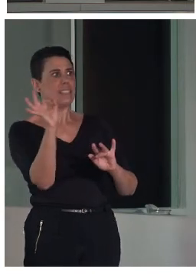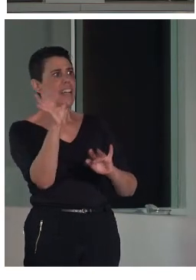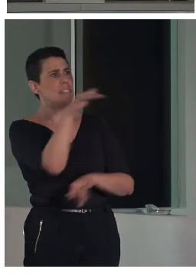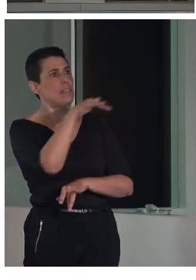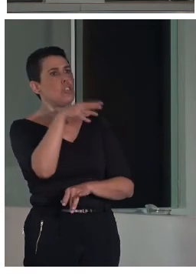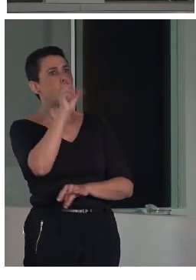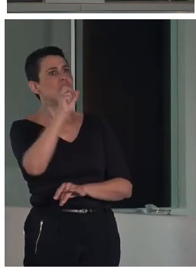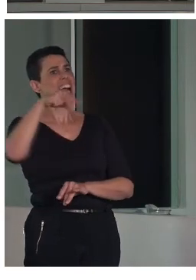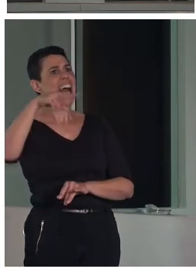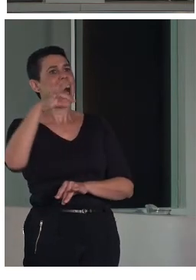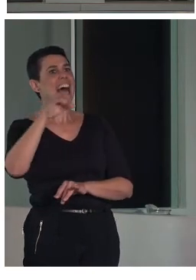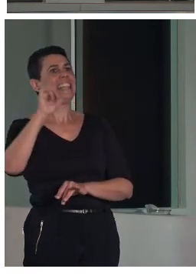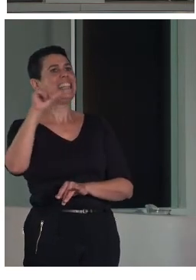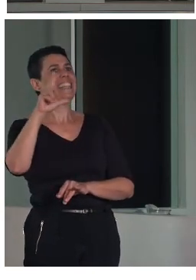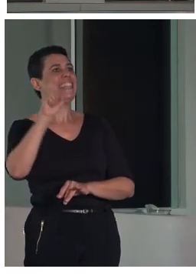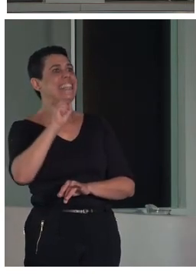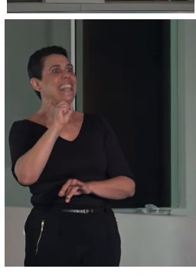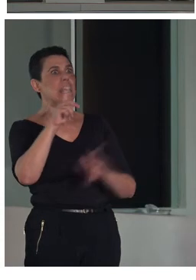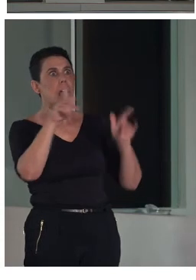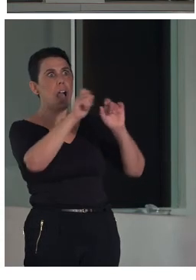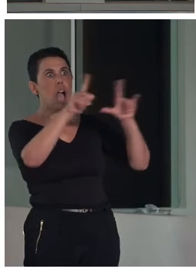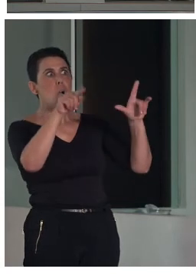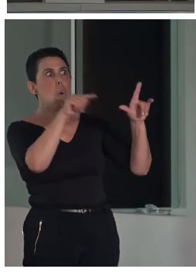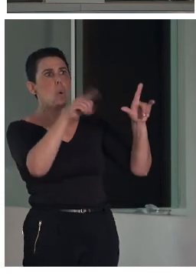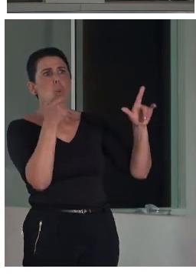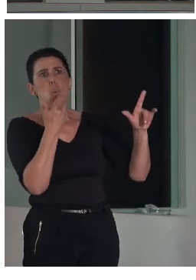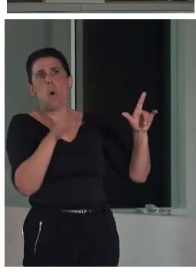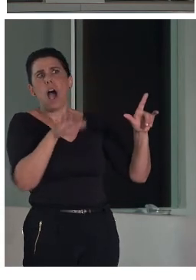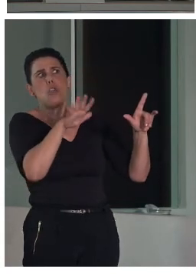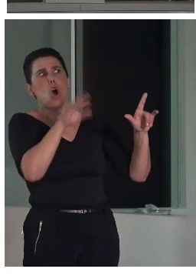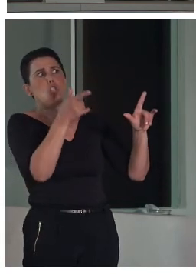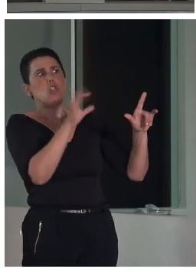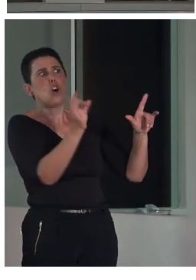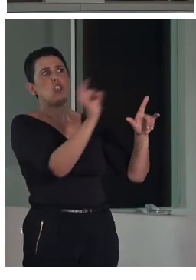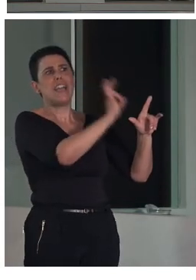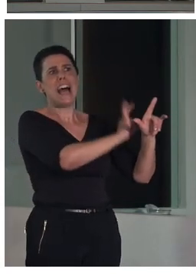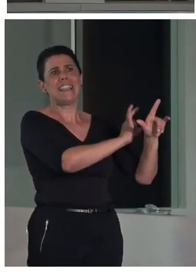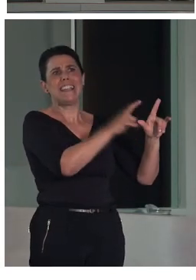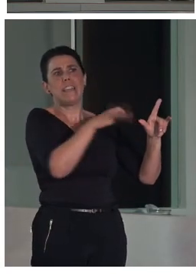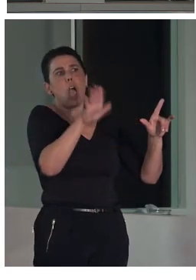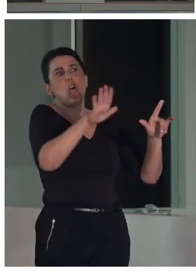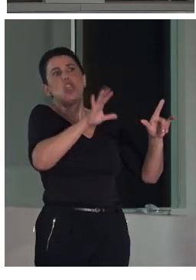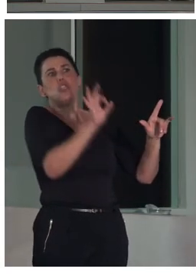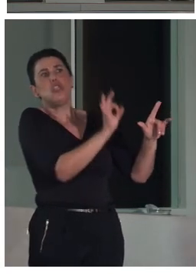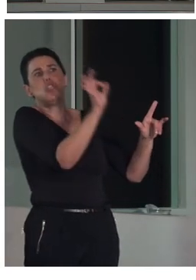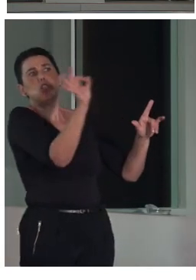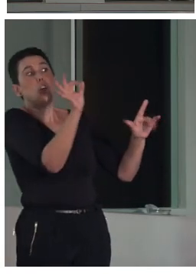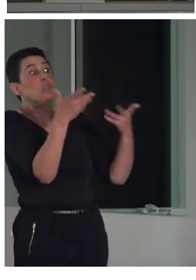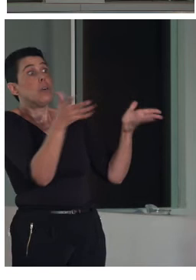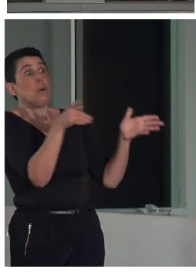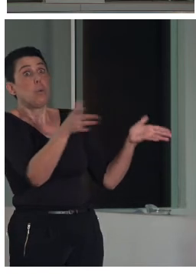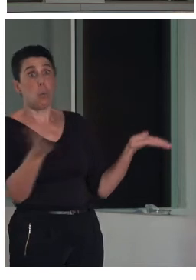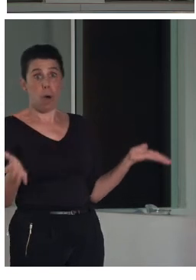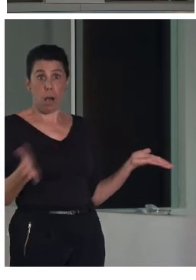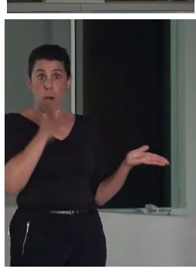que indicar dentro del cuadro dónde estaba el amanecer y dónde estaba el atardecer y qué elementos representaba porque la visión